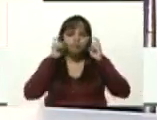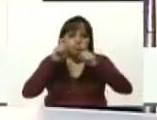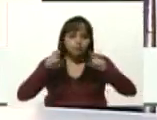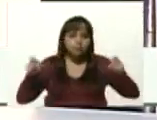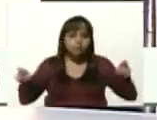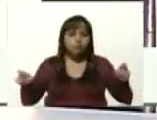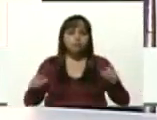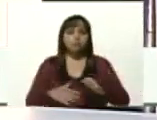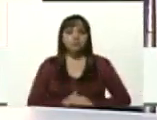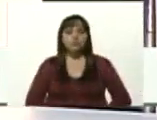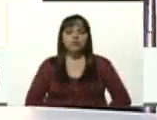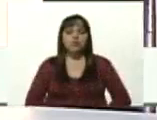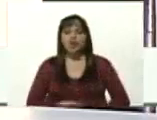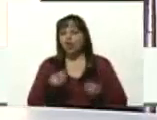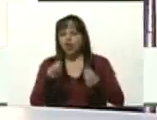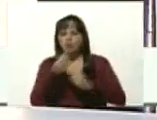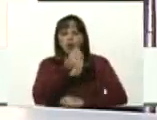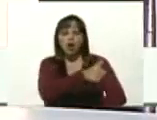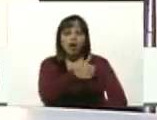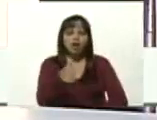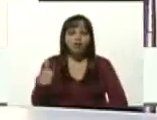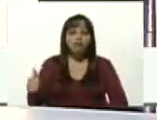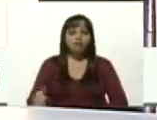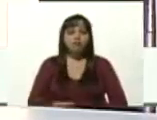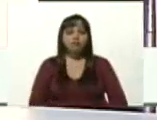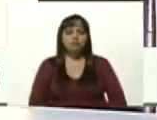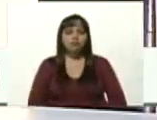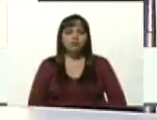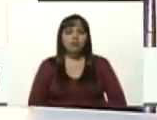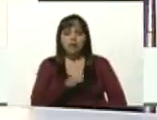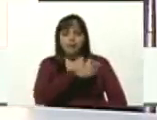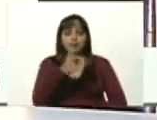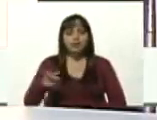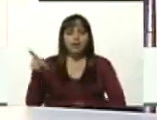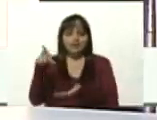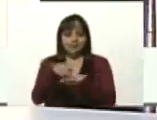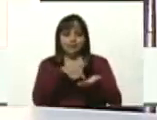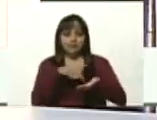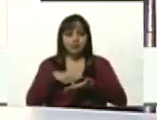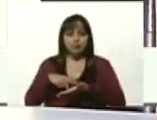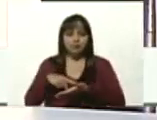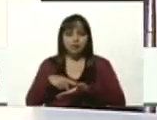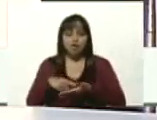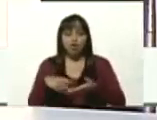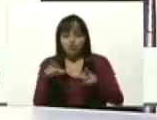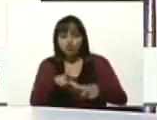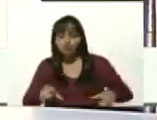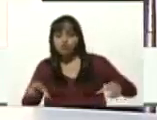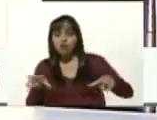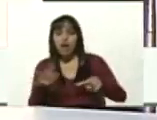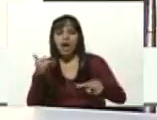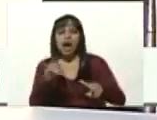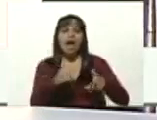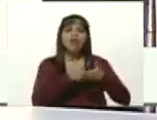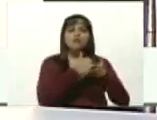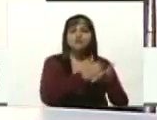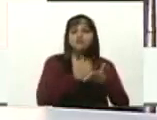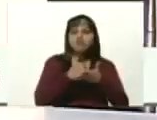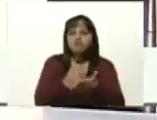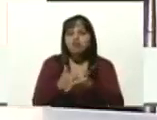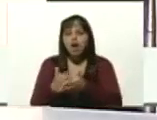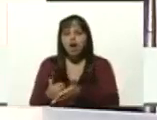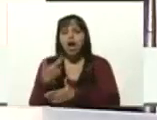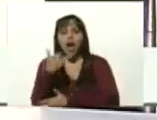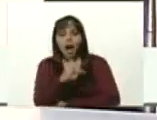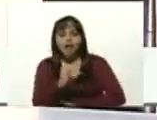como cada uno de los que involucrados en ese territorio han cooperado han ayudado han